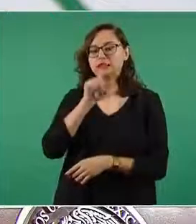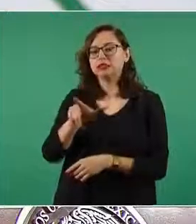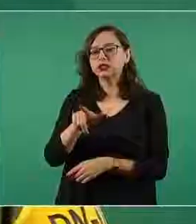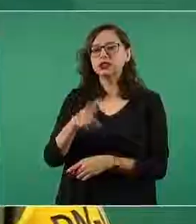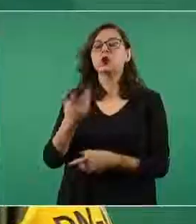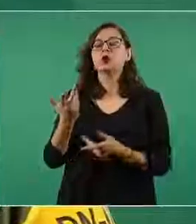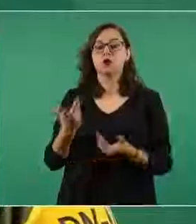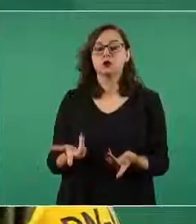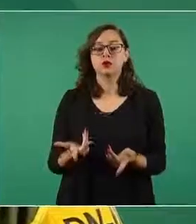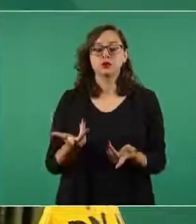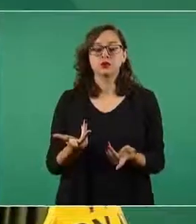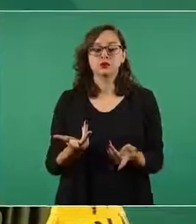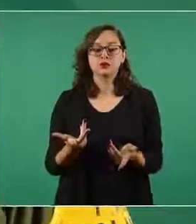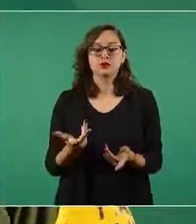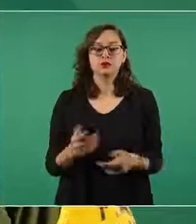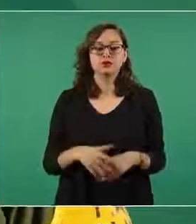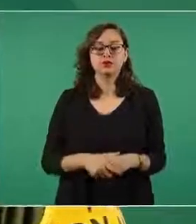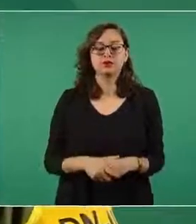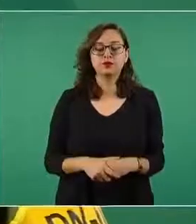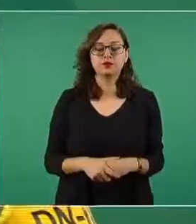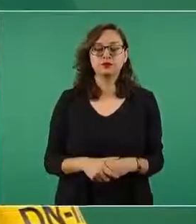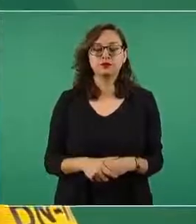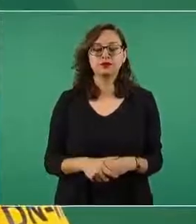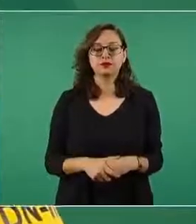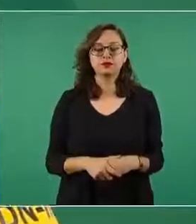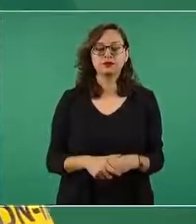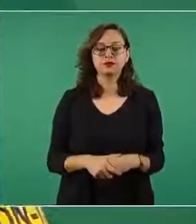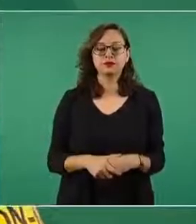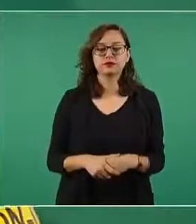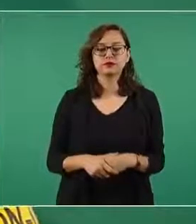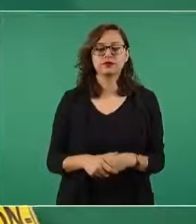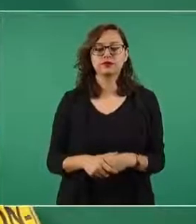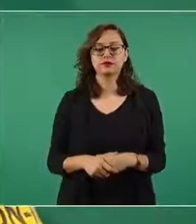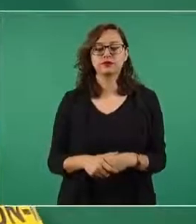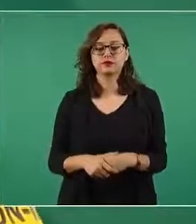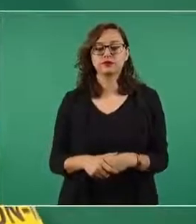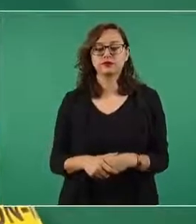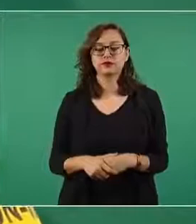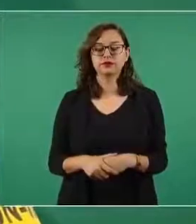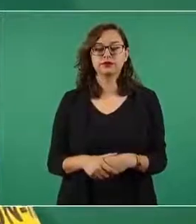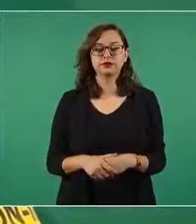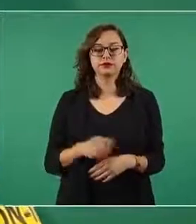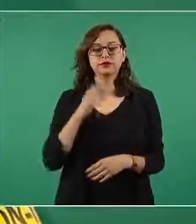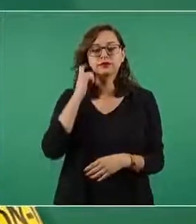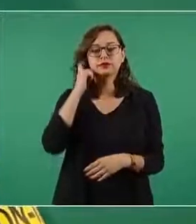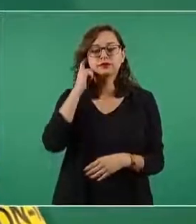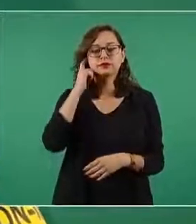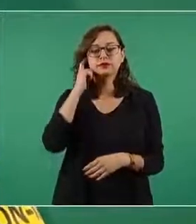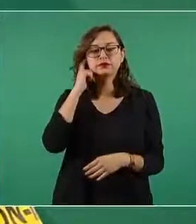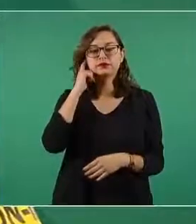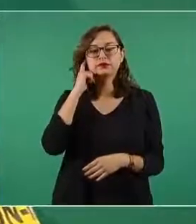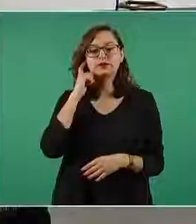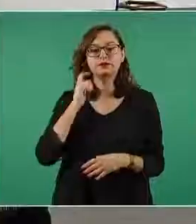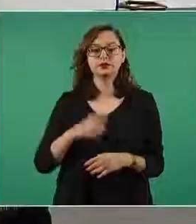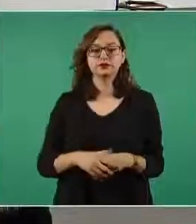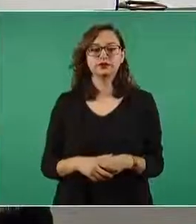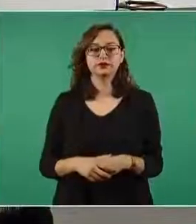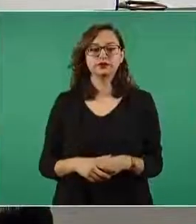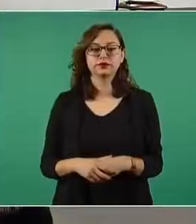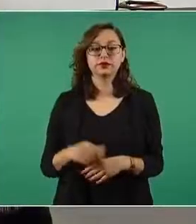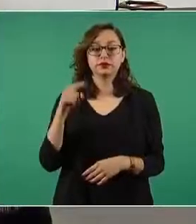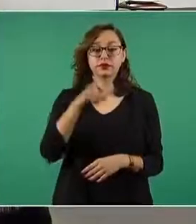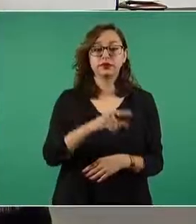el campo militar de Santa Lucía hablando de la construcción y reubicación de instalaciones